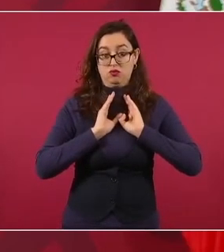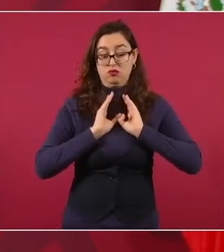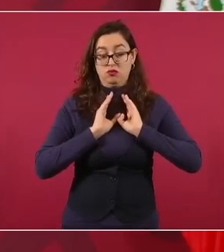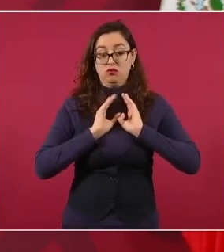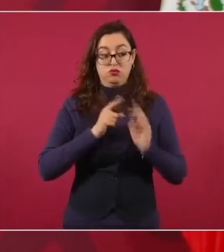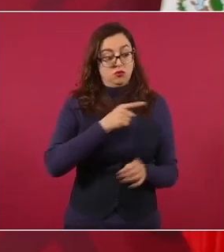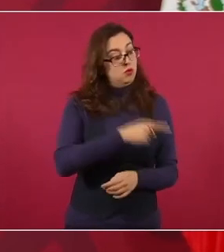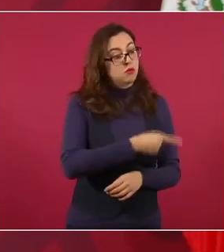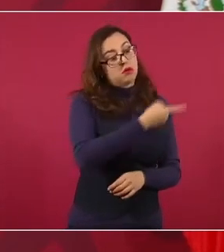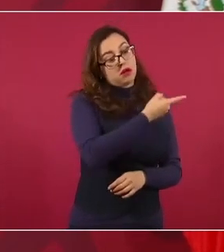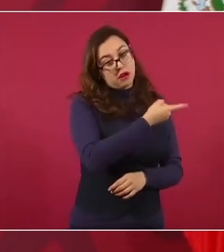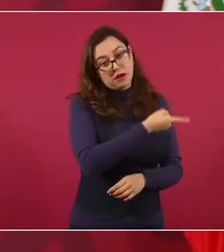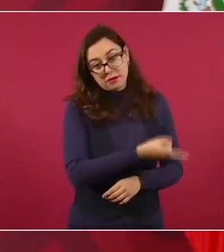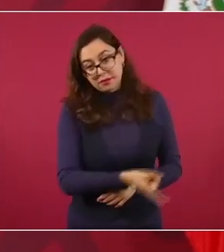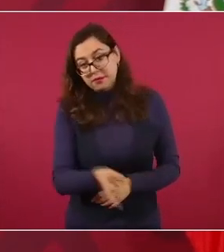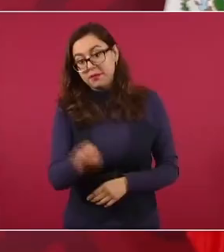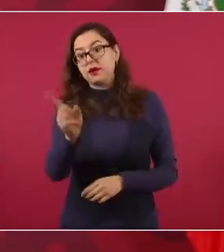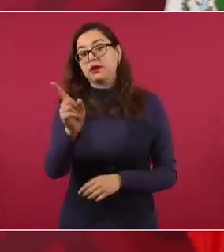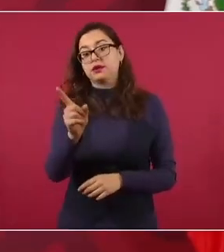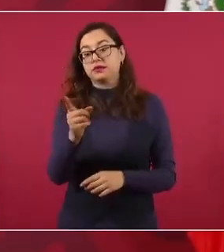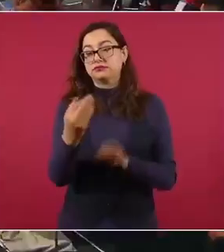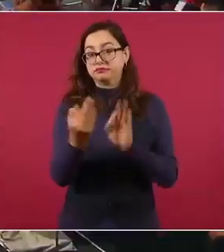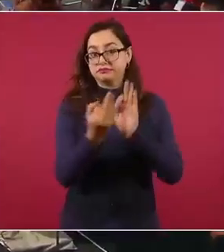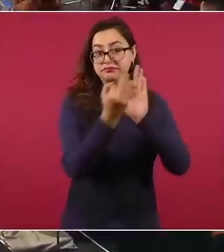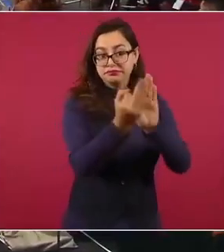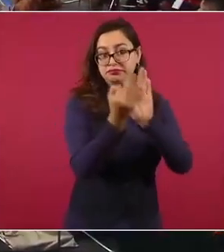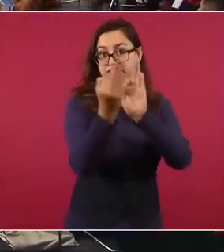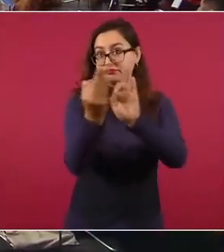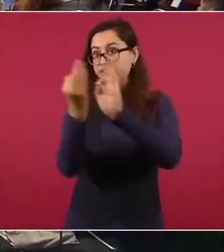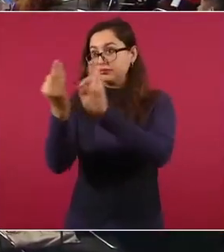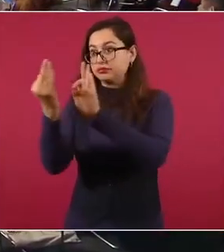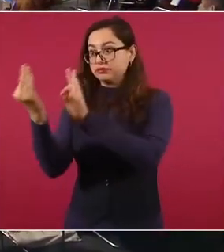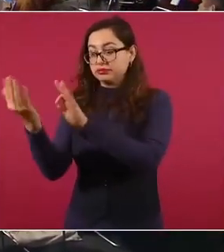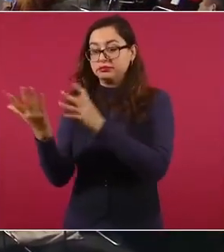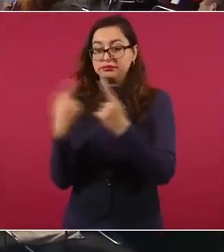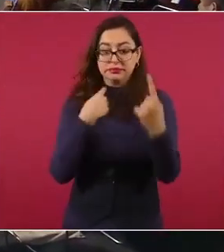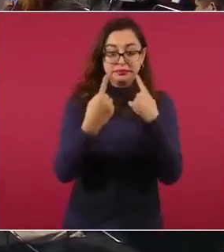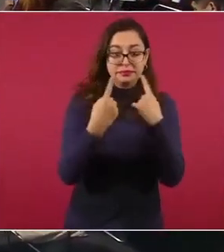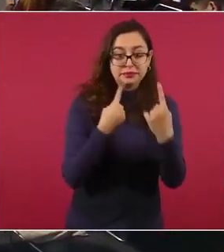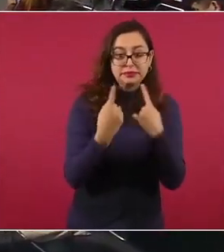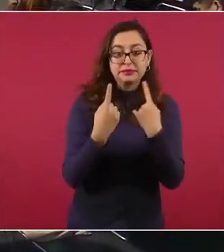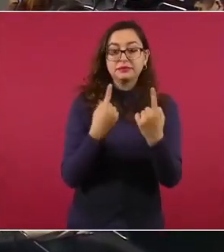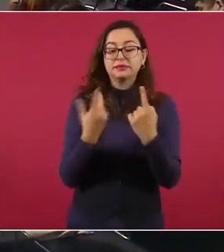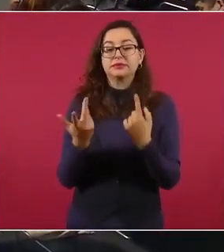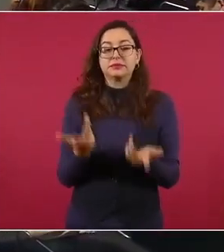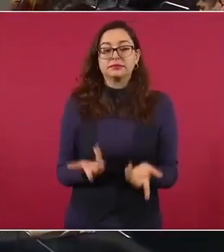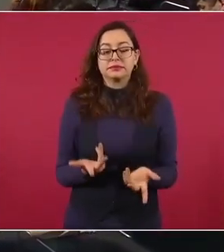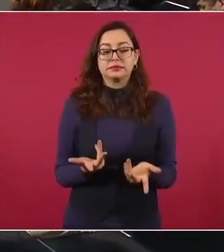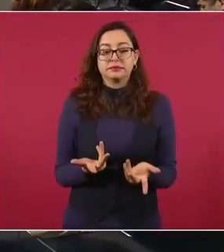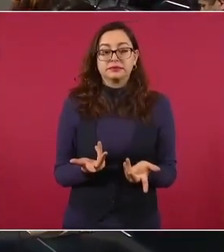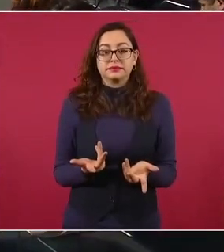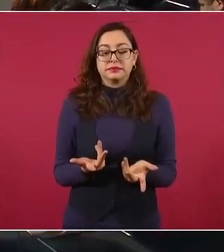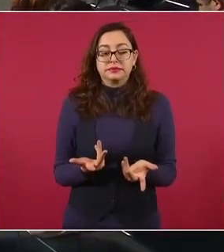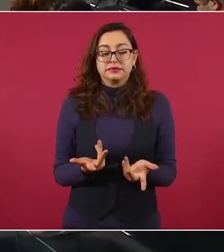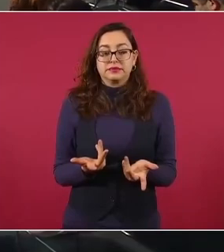y los